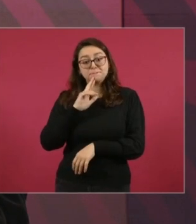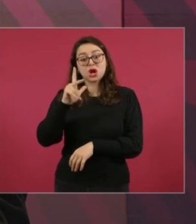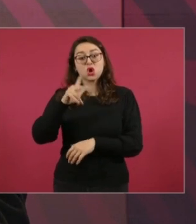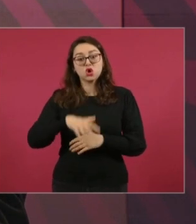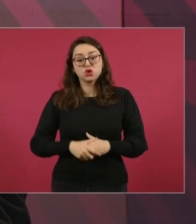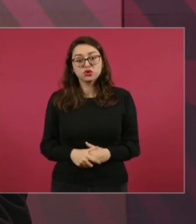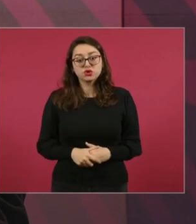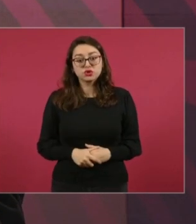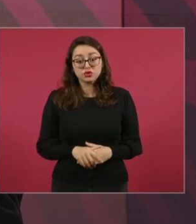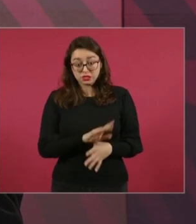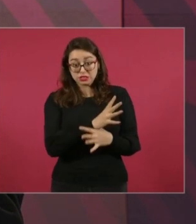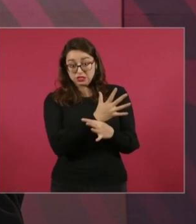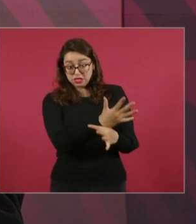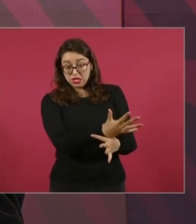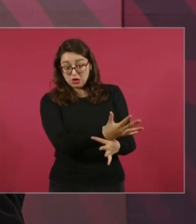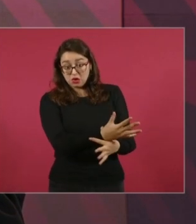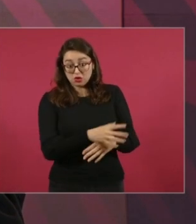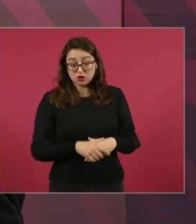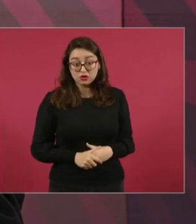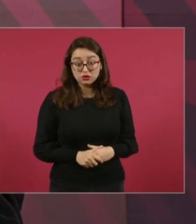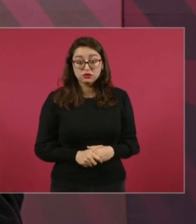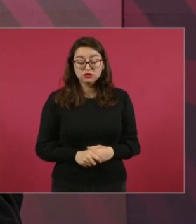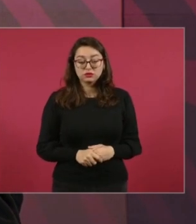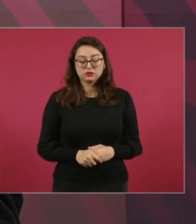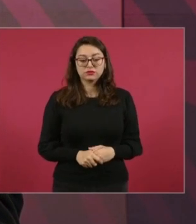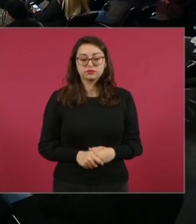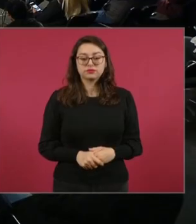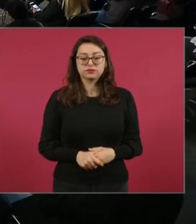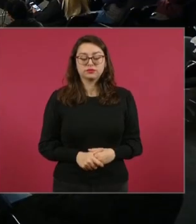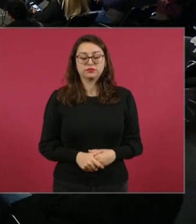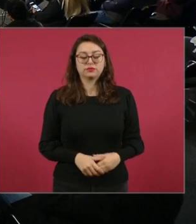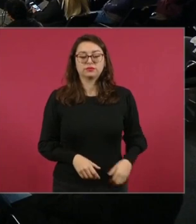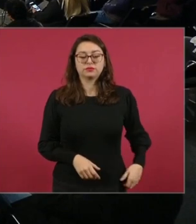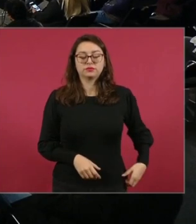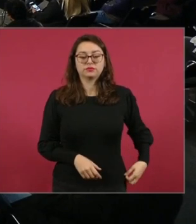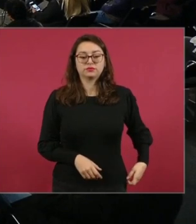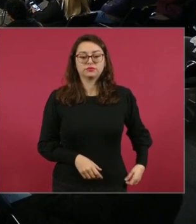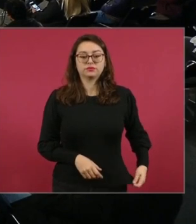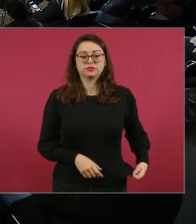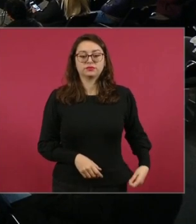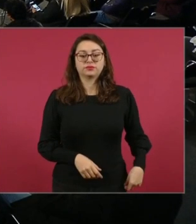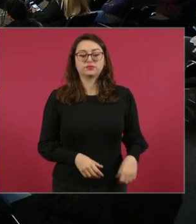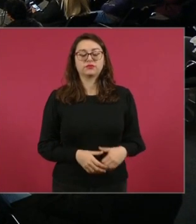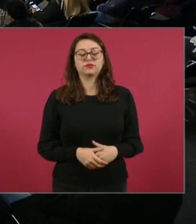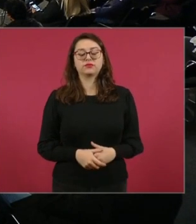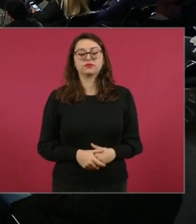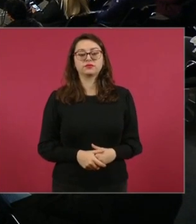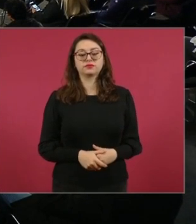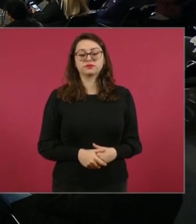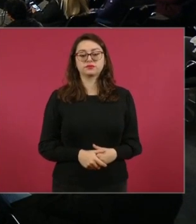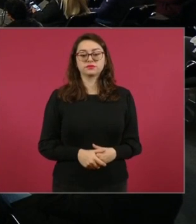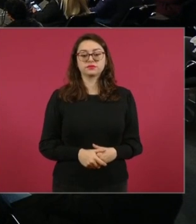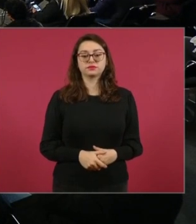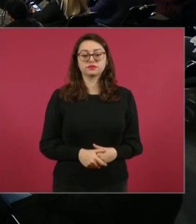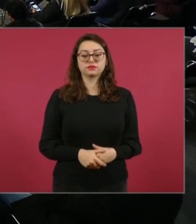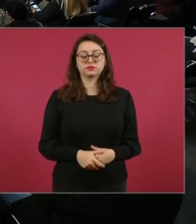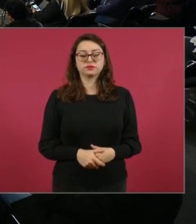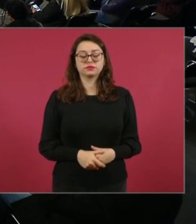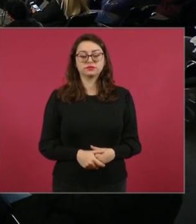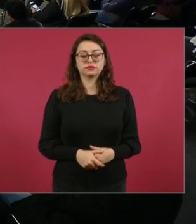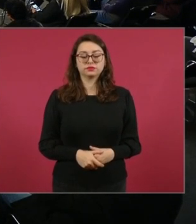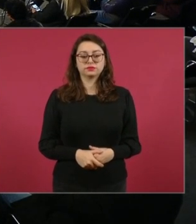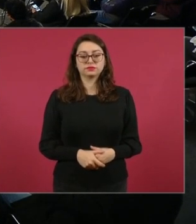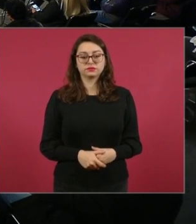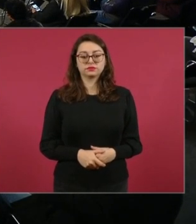¿También dijo que los tabasqueños, también lo dijo los también lo No sabe lo que…